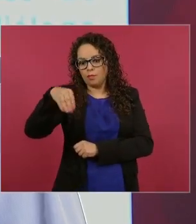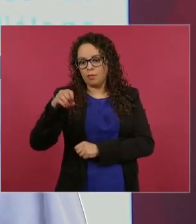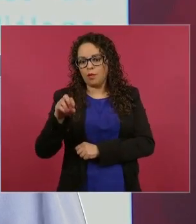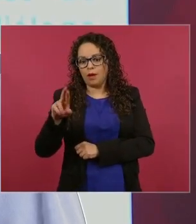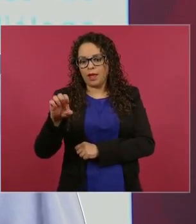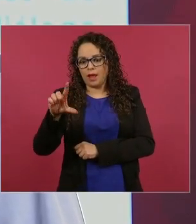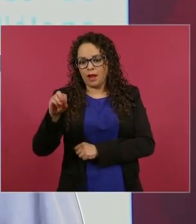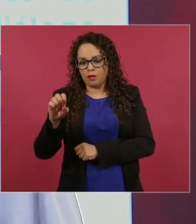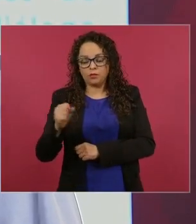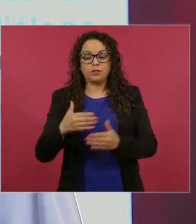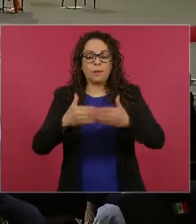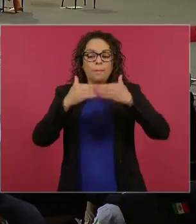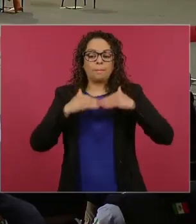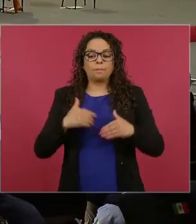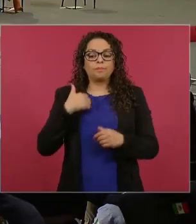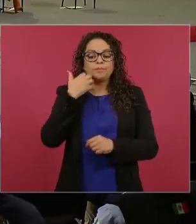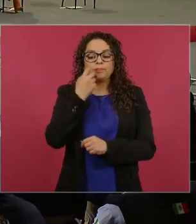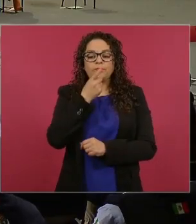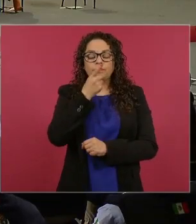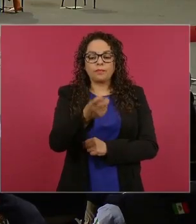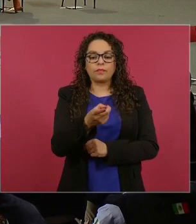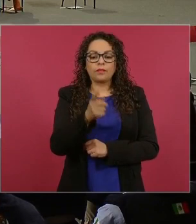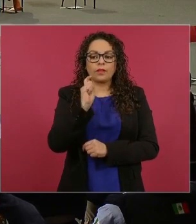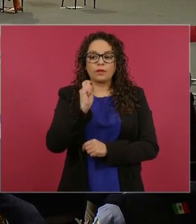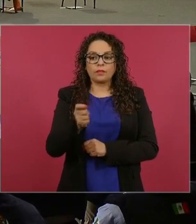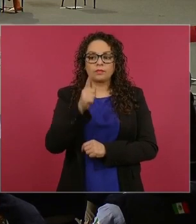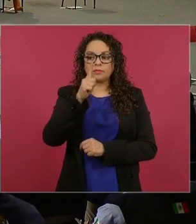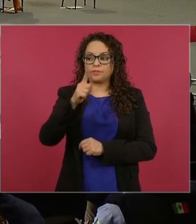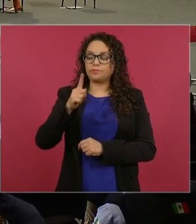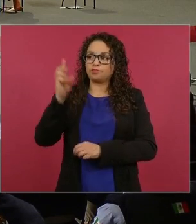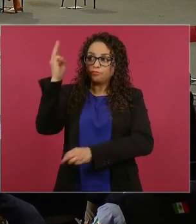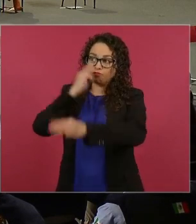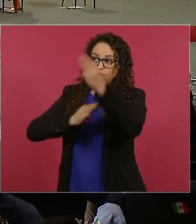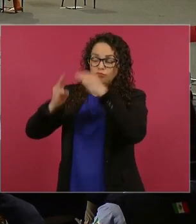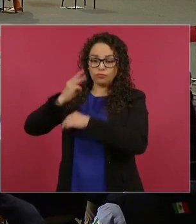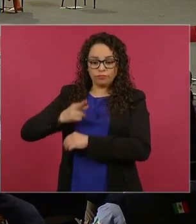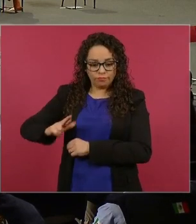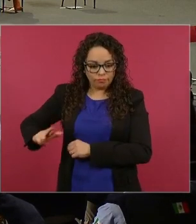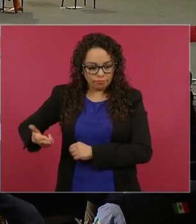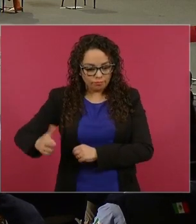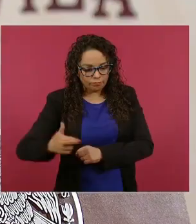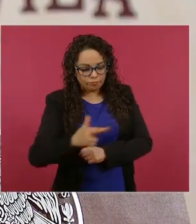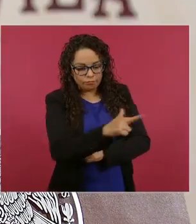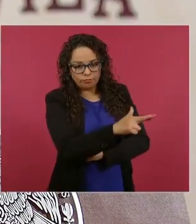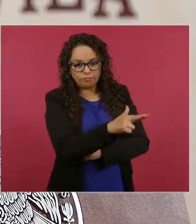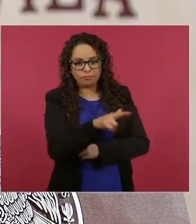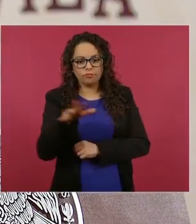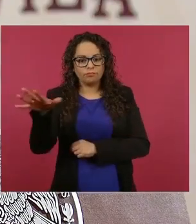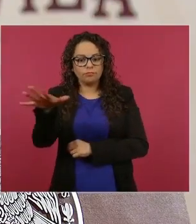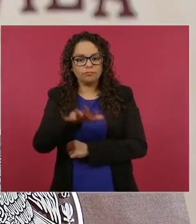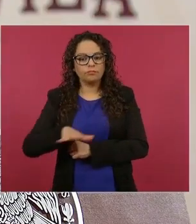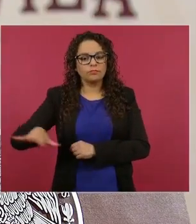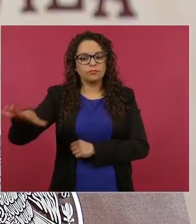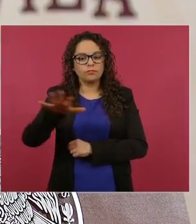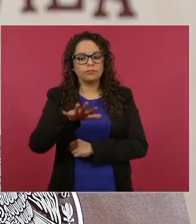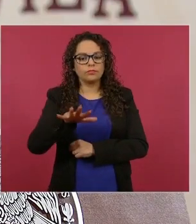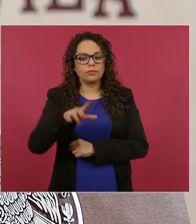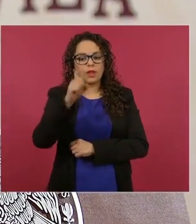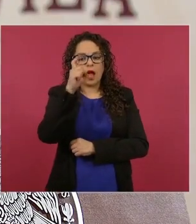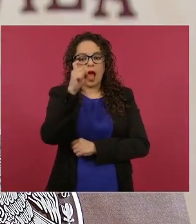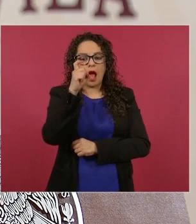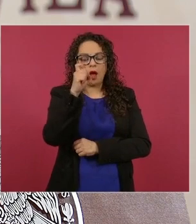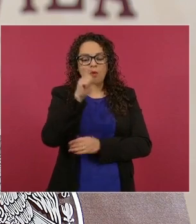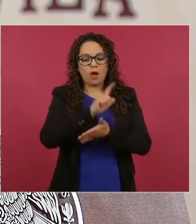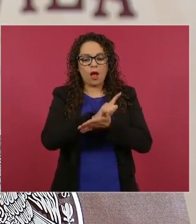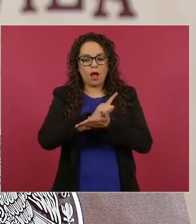comentar que el río y montañas de la comarca lagunera que está ligada al proyecto de agua saludable para la